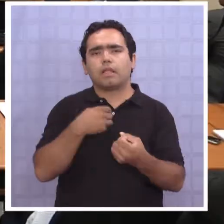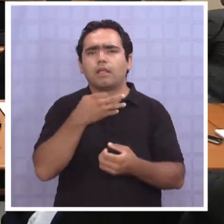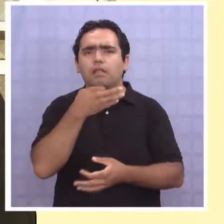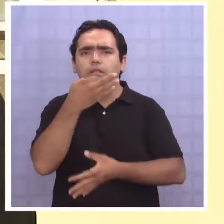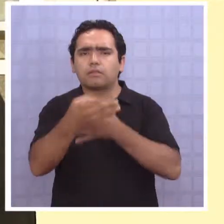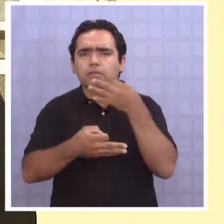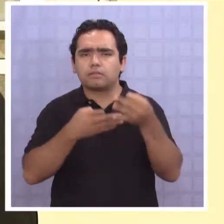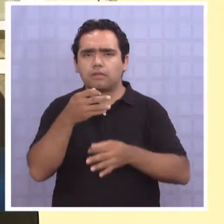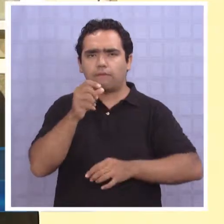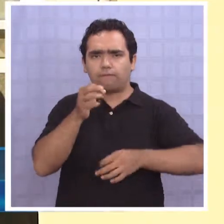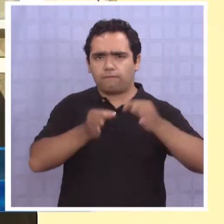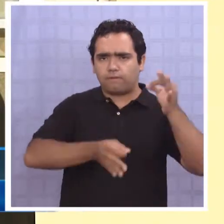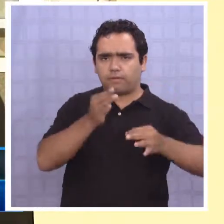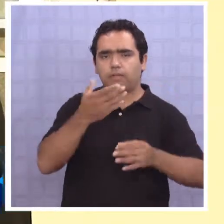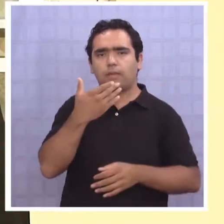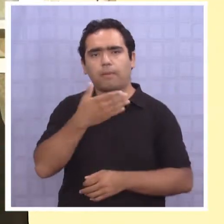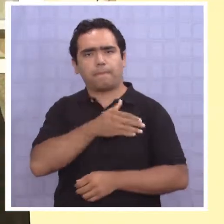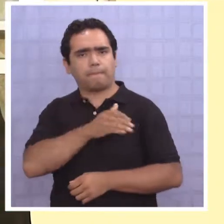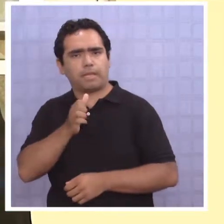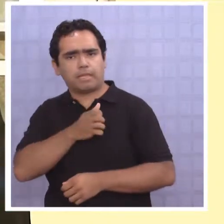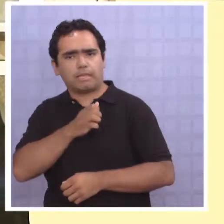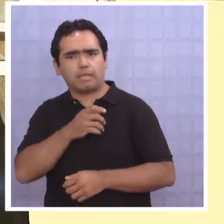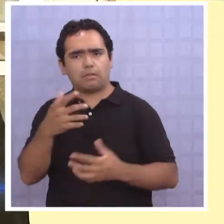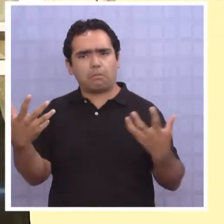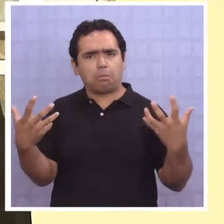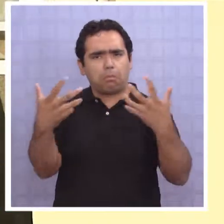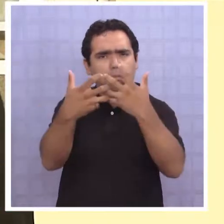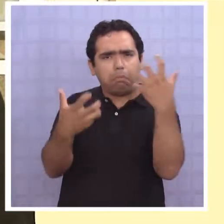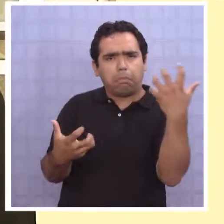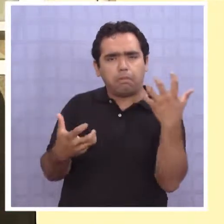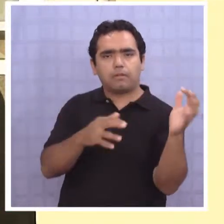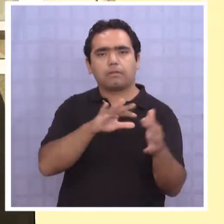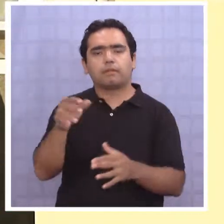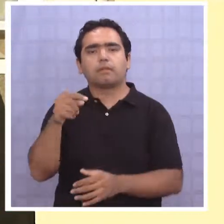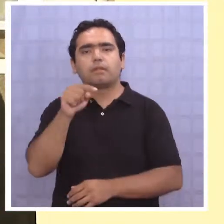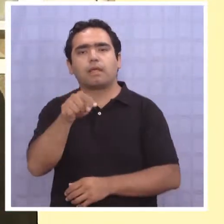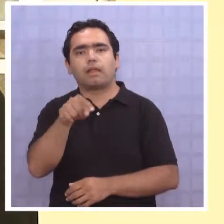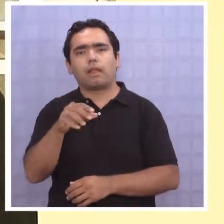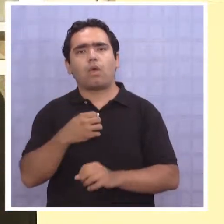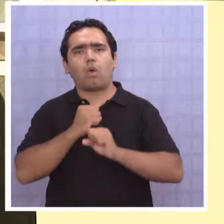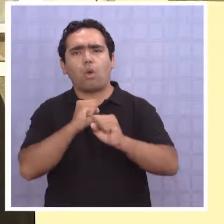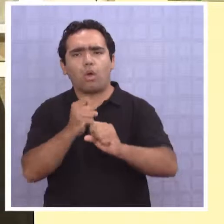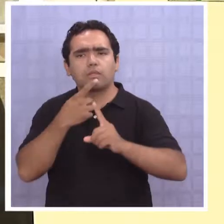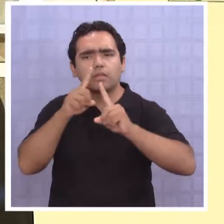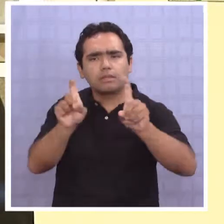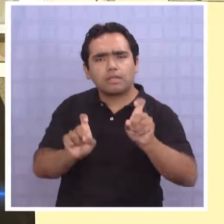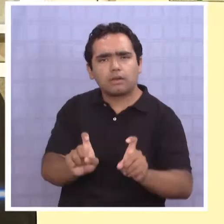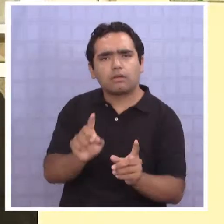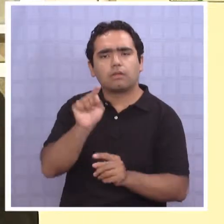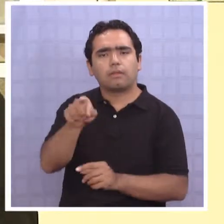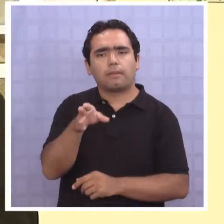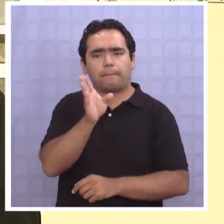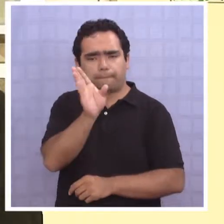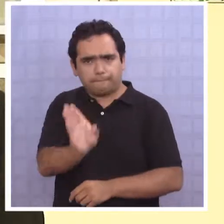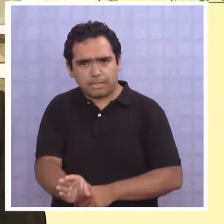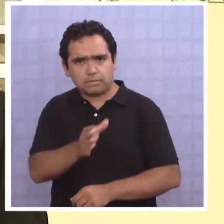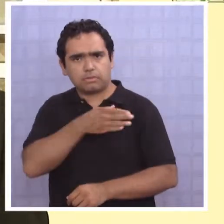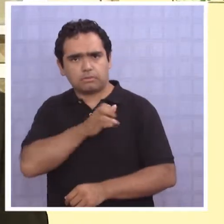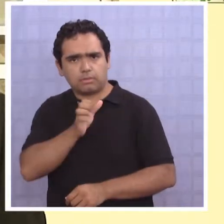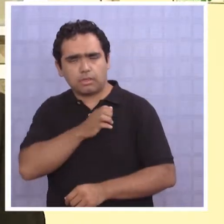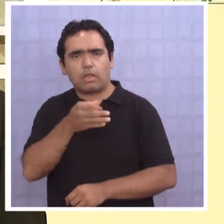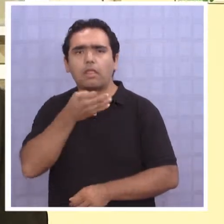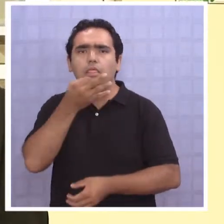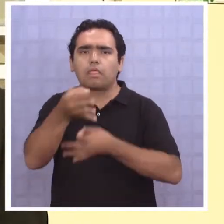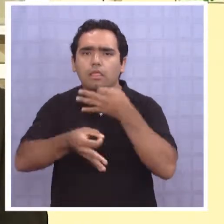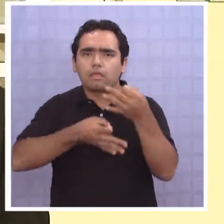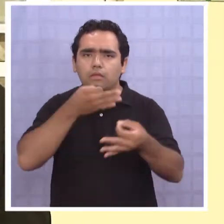fiscal y lo que sostiene la policía de investigaciones. Me explico. En el contrainterrogatorio, el propio policía de investigaciones ha